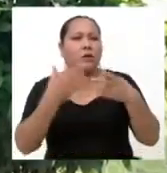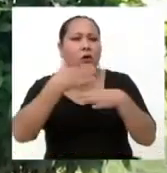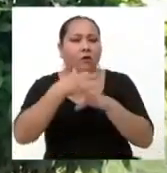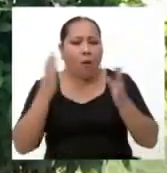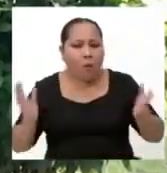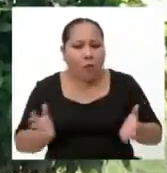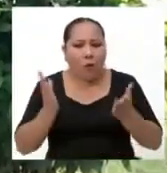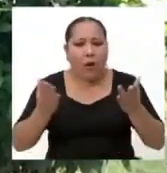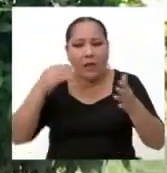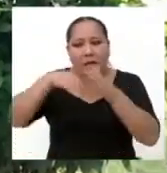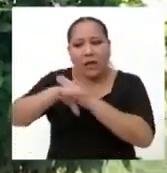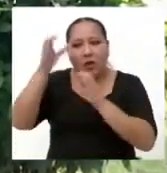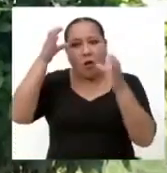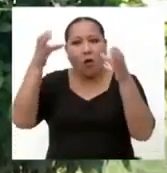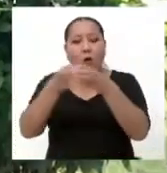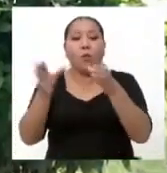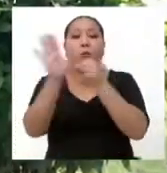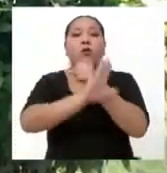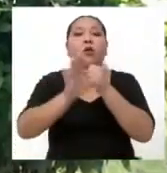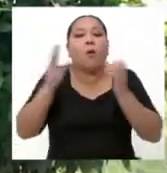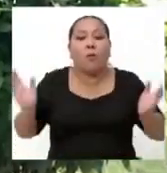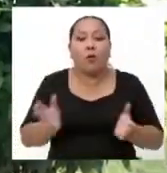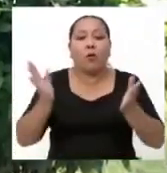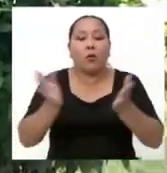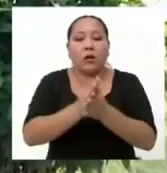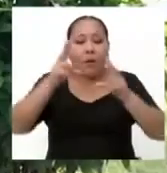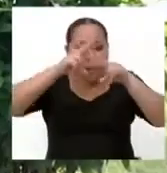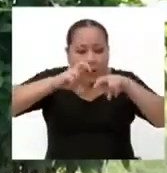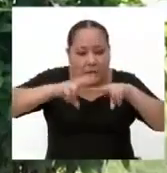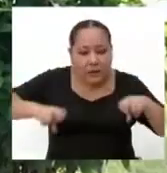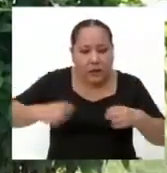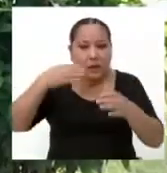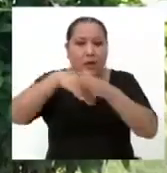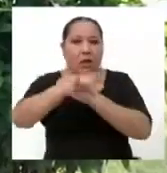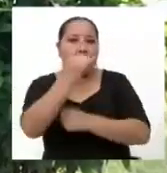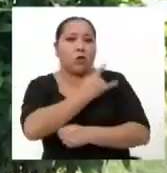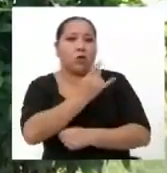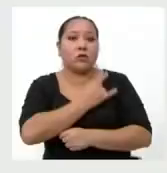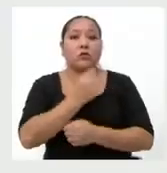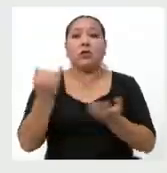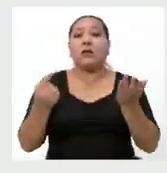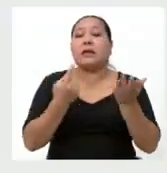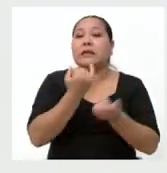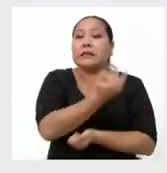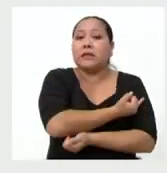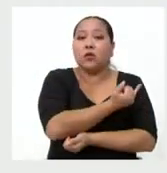promoverá desde el Congreso para proteger y promover la investigación en las universidades e institutos?